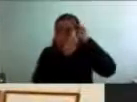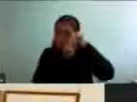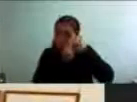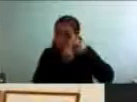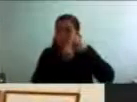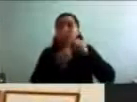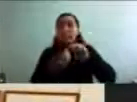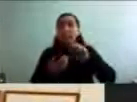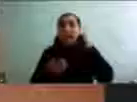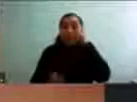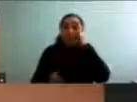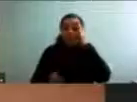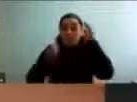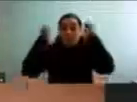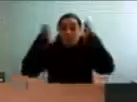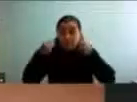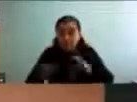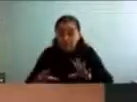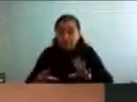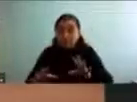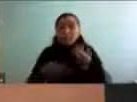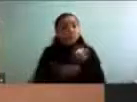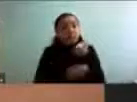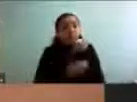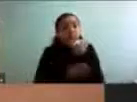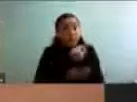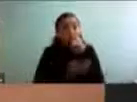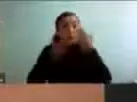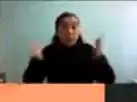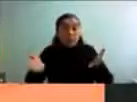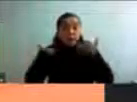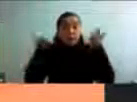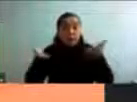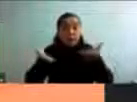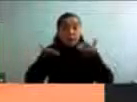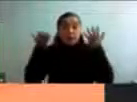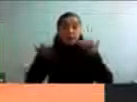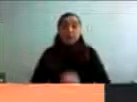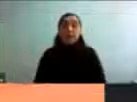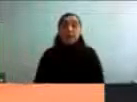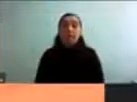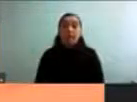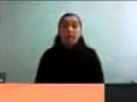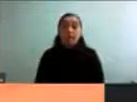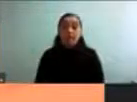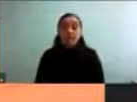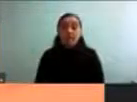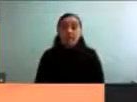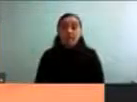memoria. ayudan a estimular las funciones cognitivas que se están sirviendo con el timer durante los años.